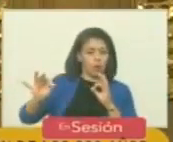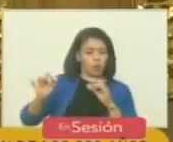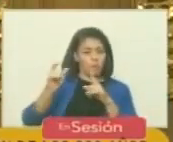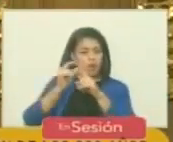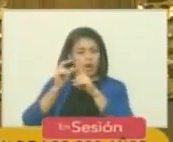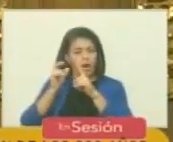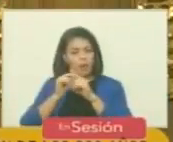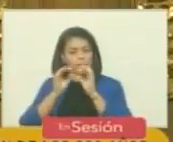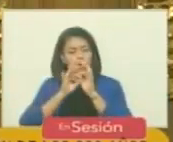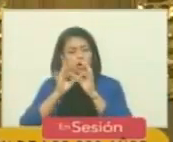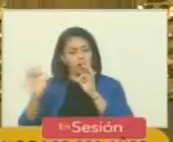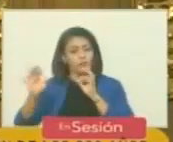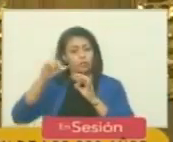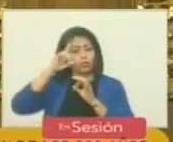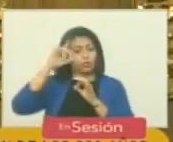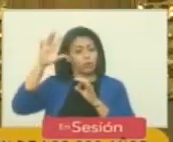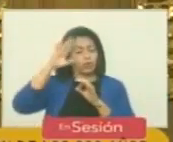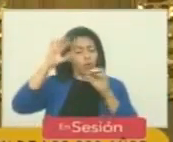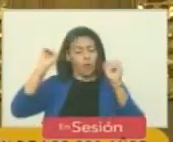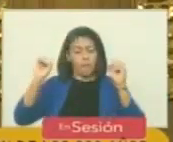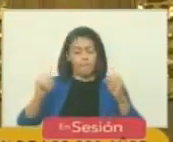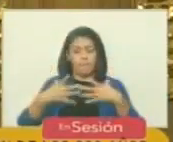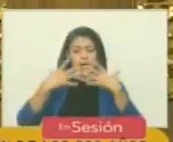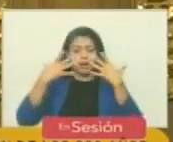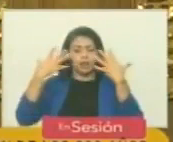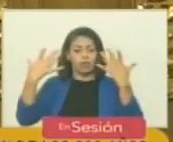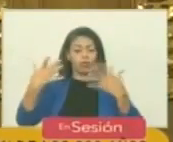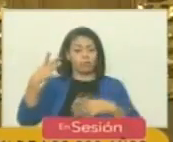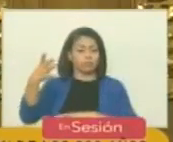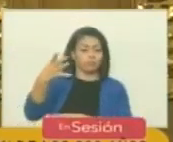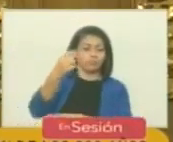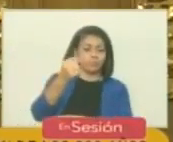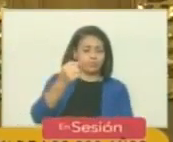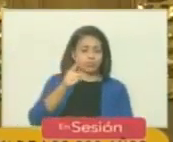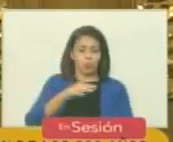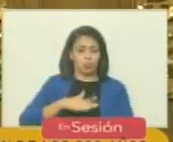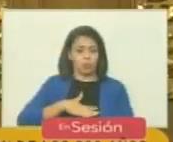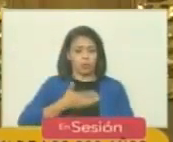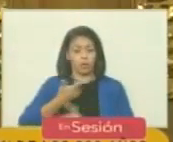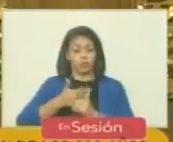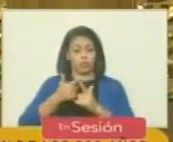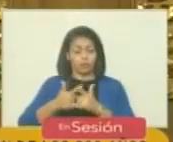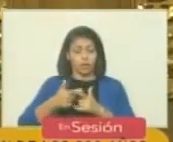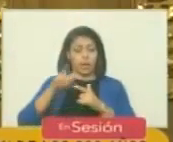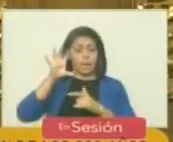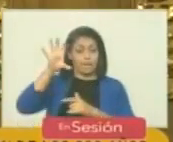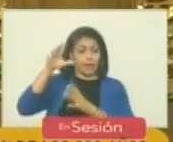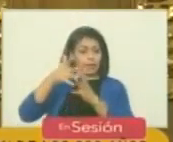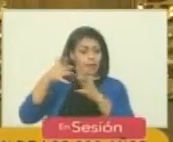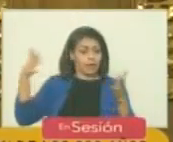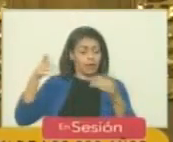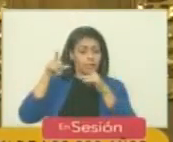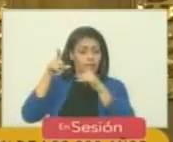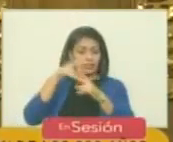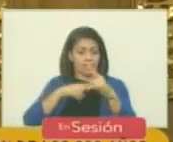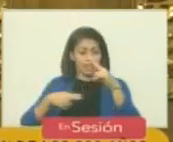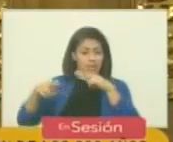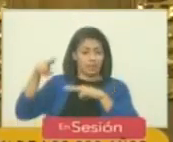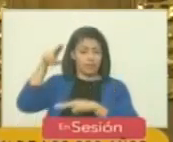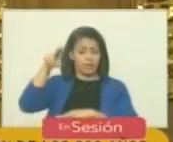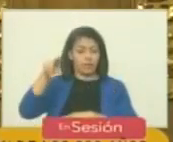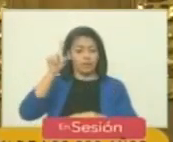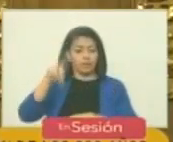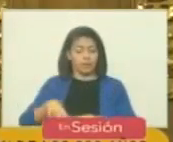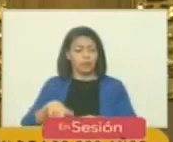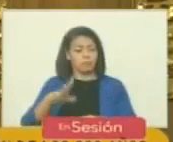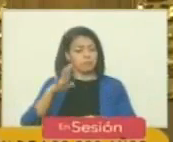sueños tienen un carácter mágico ilusorio inalcanzable y poner a la patria grande en esa categoría es también